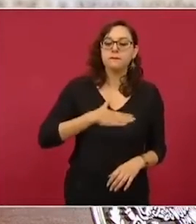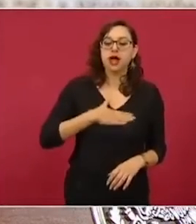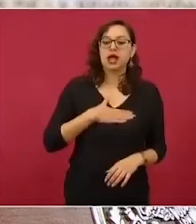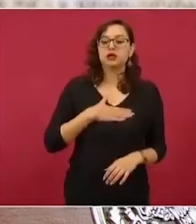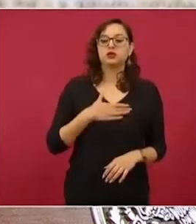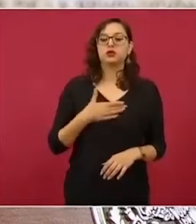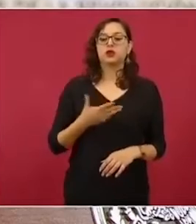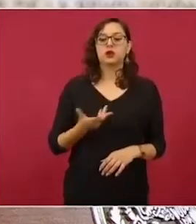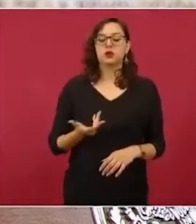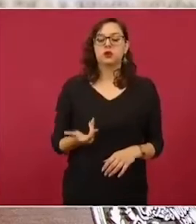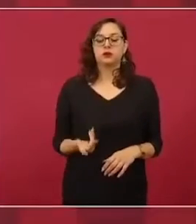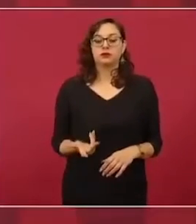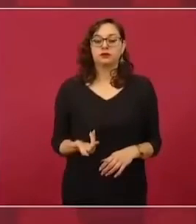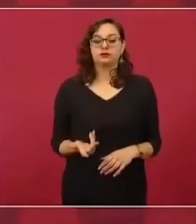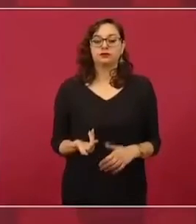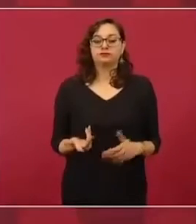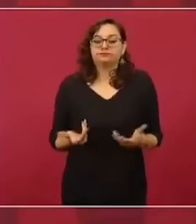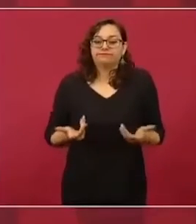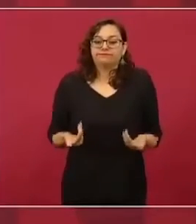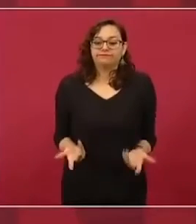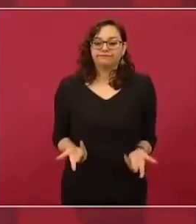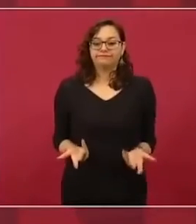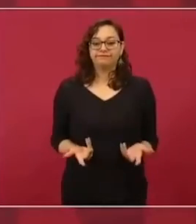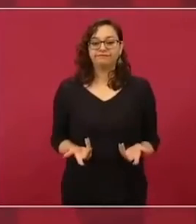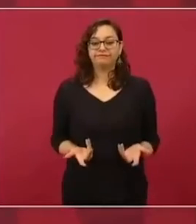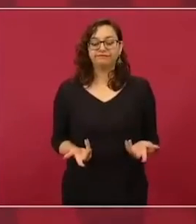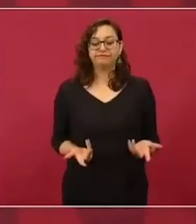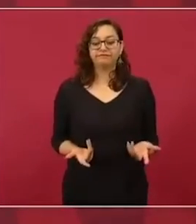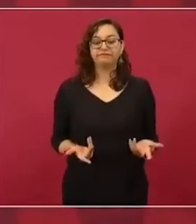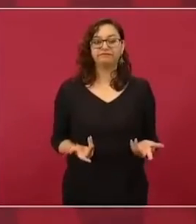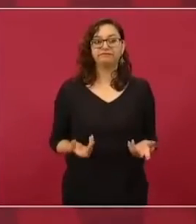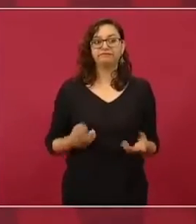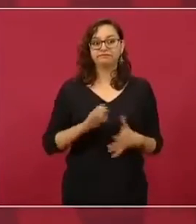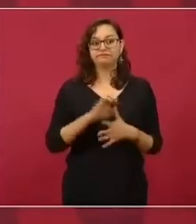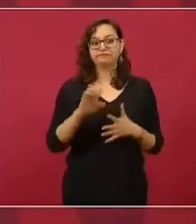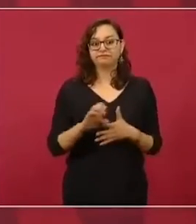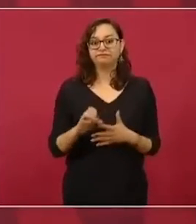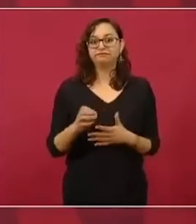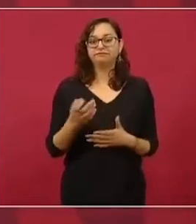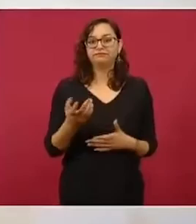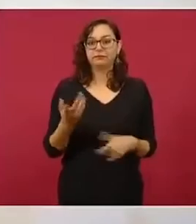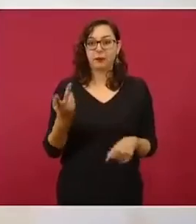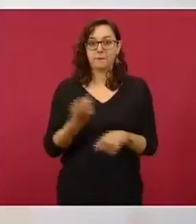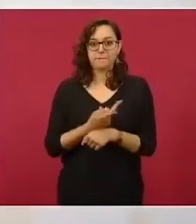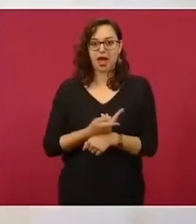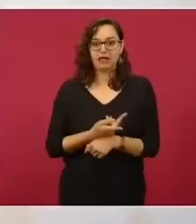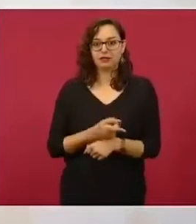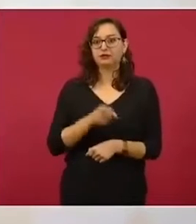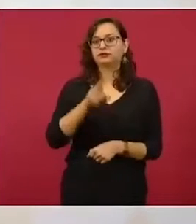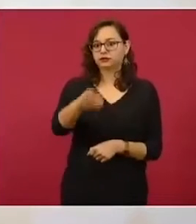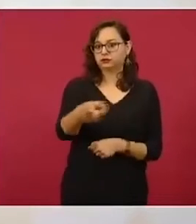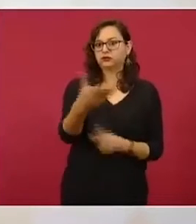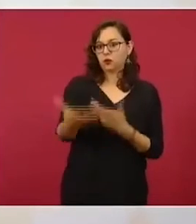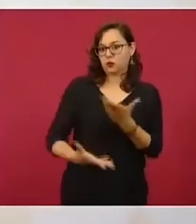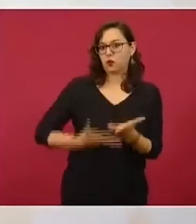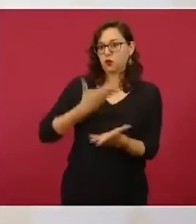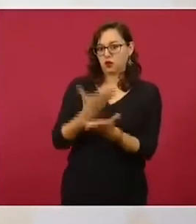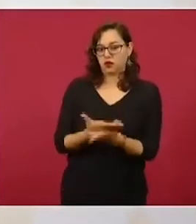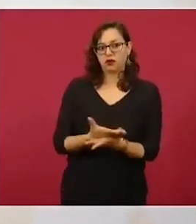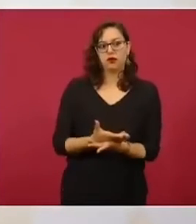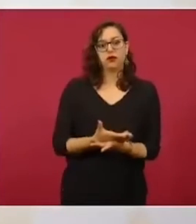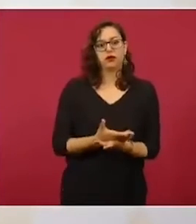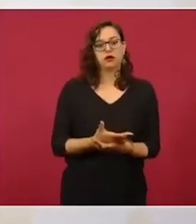Entonces, lo que estás planteando, el volver a convertirlo,